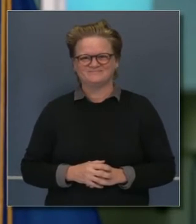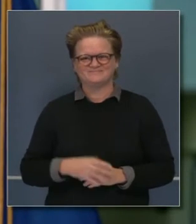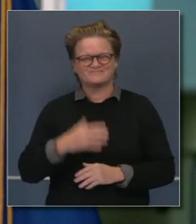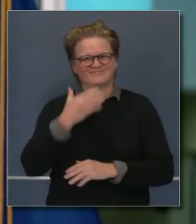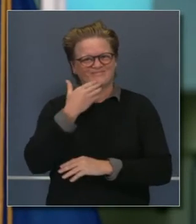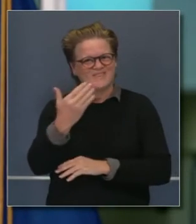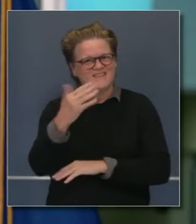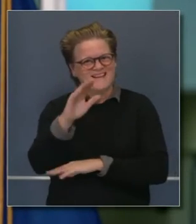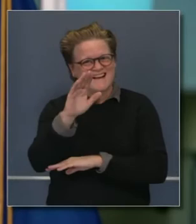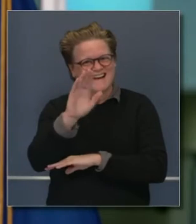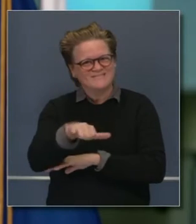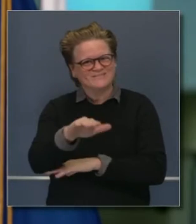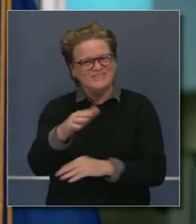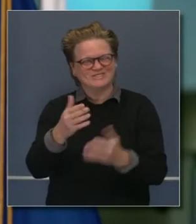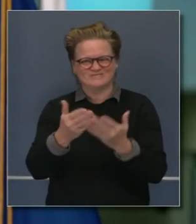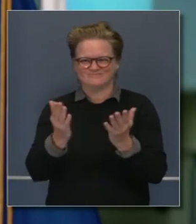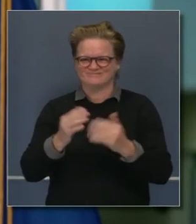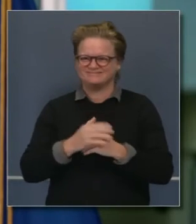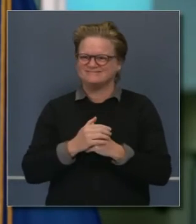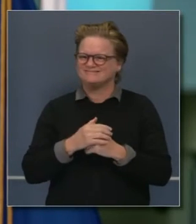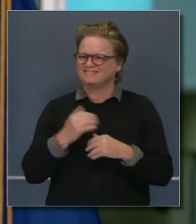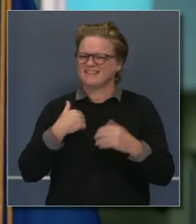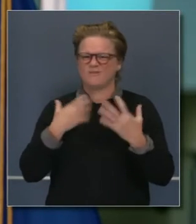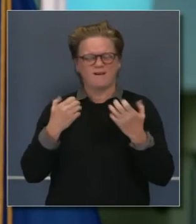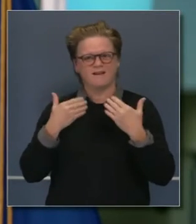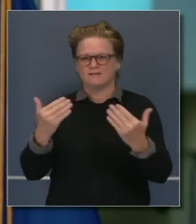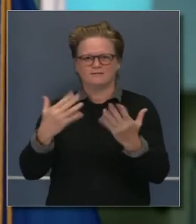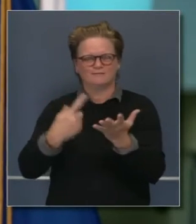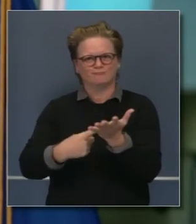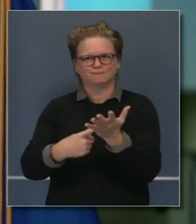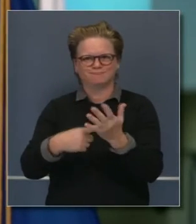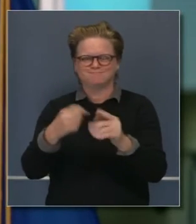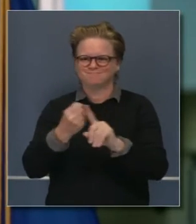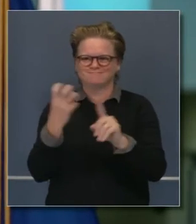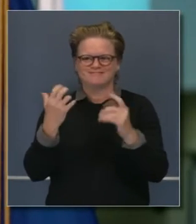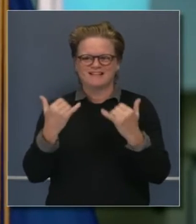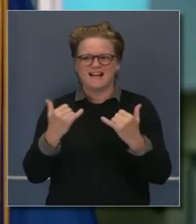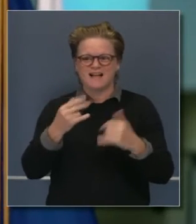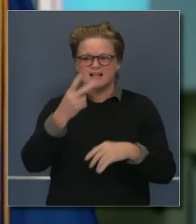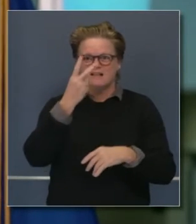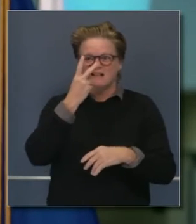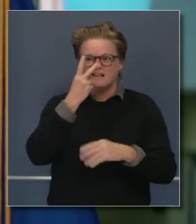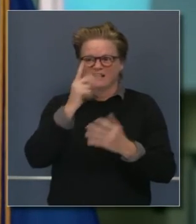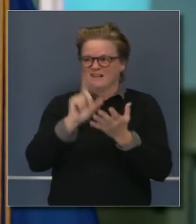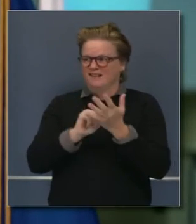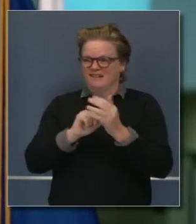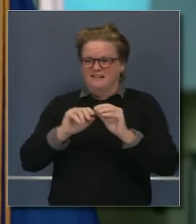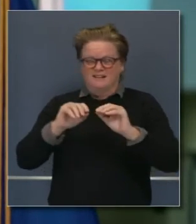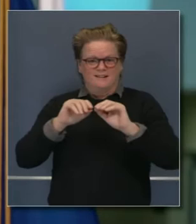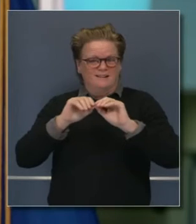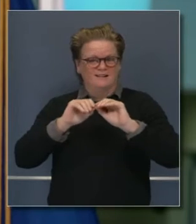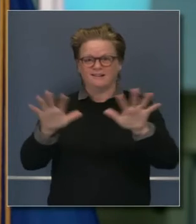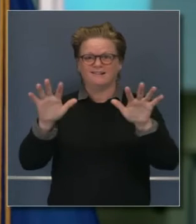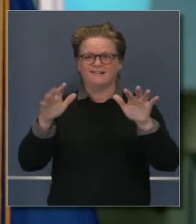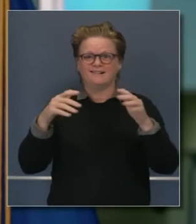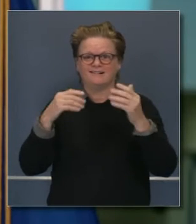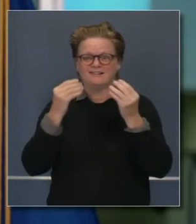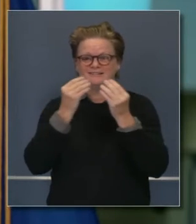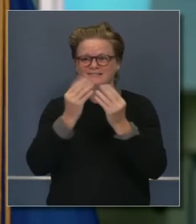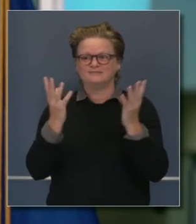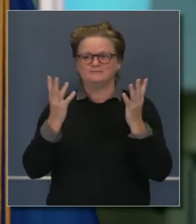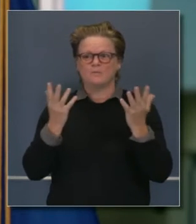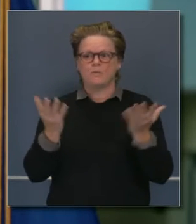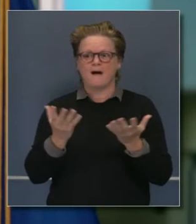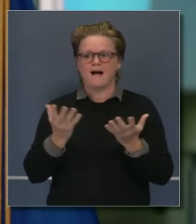Muy buenas tardes a todos. Vamos a comenzar de inmediato. Estamos viendo los encabezados a lo ancho de Estados Unidos sobre el